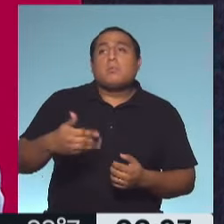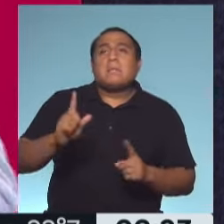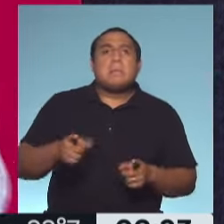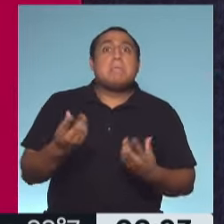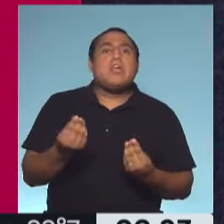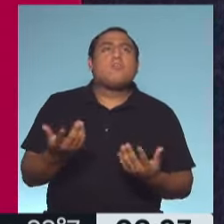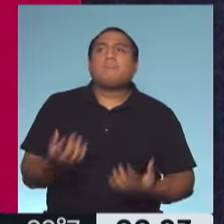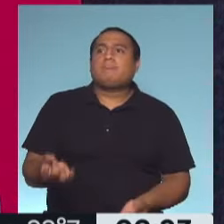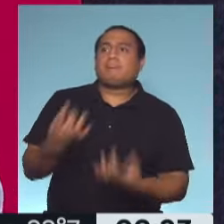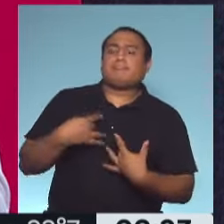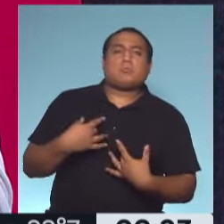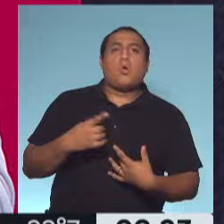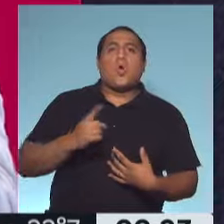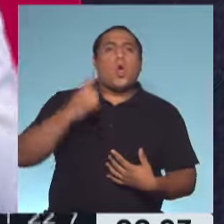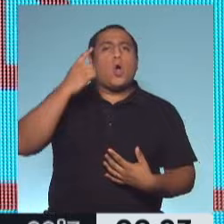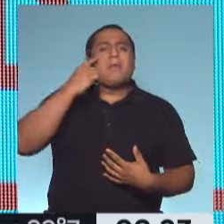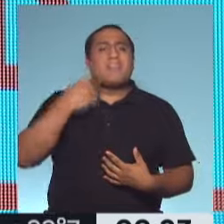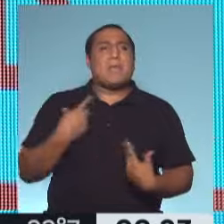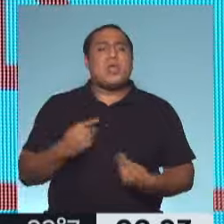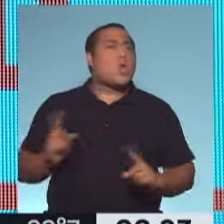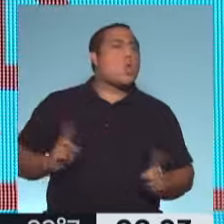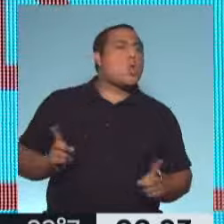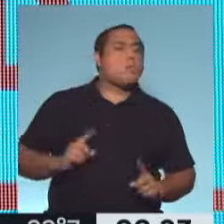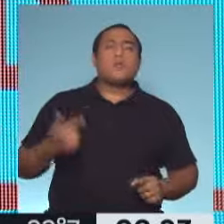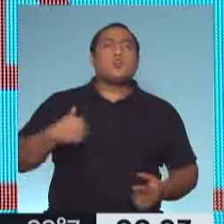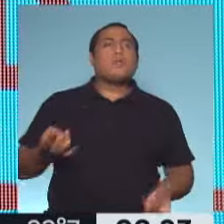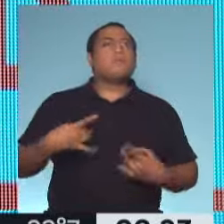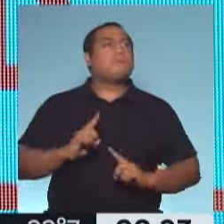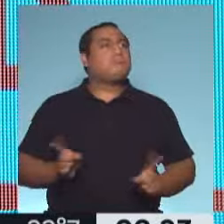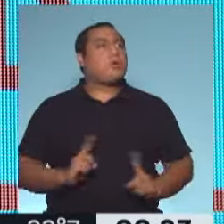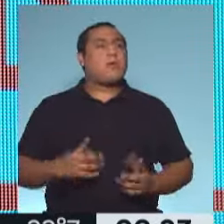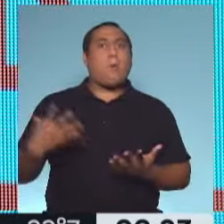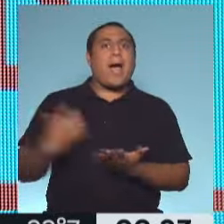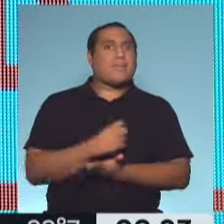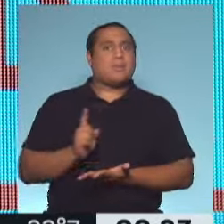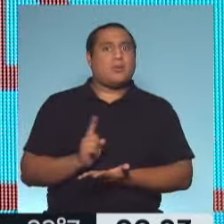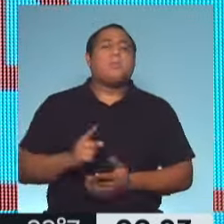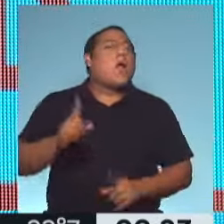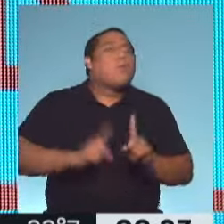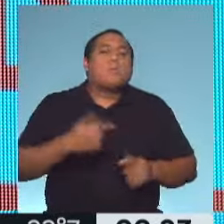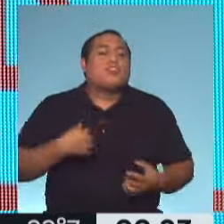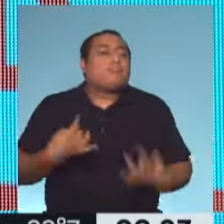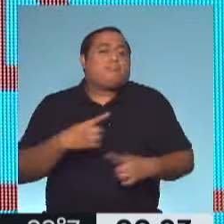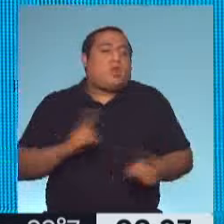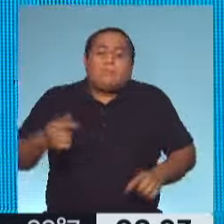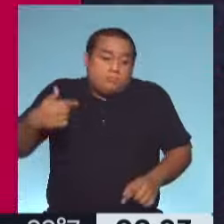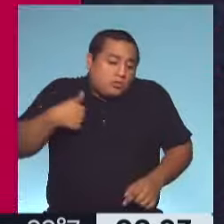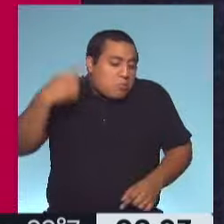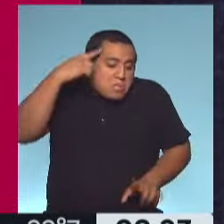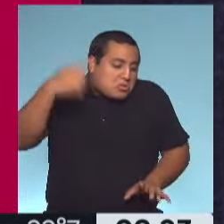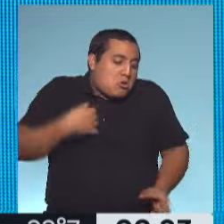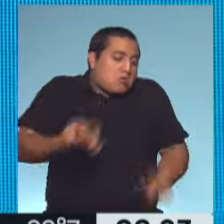contagiarse. O la negación del miedo también. Como yo no me voy a contagiar. Dos cosas que suceden. Yo no me voy a contagiar porque dije que no me iba a contagiar.